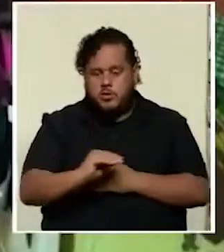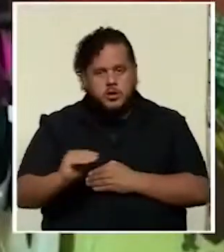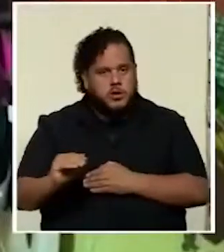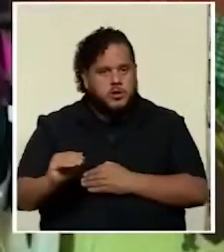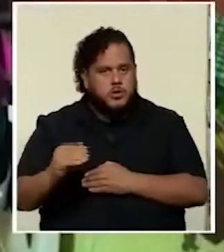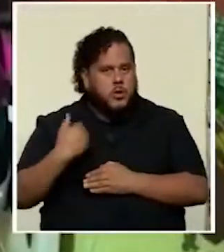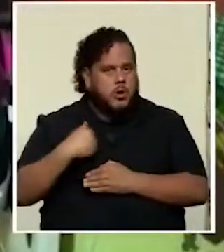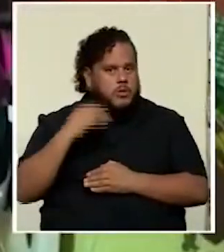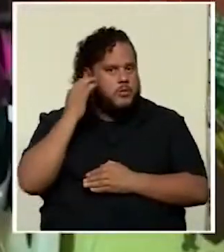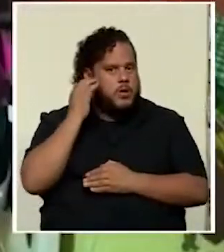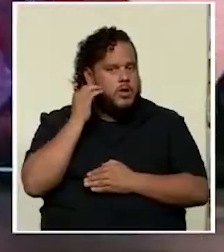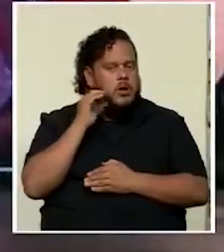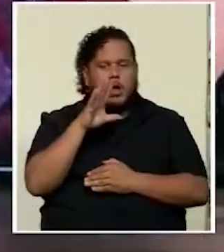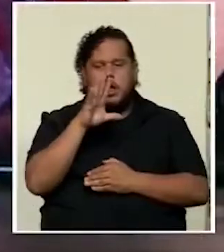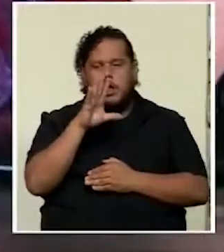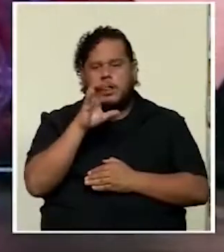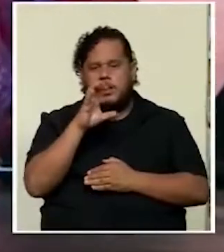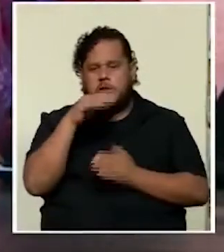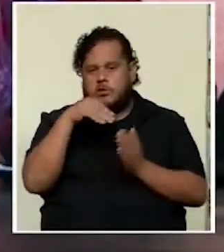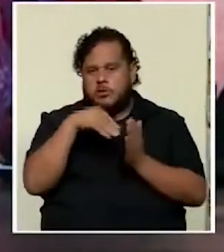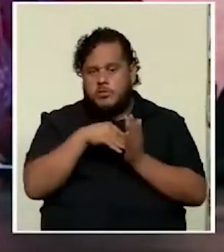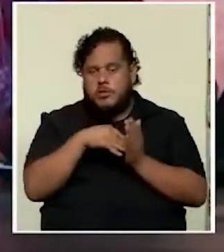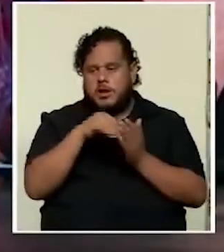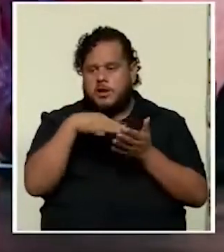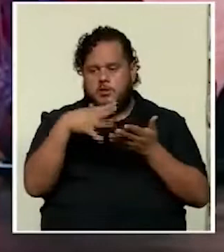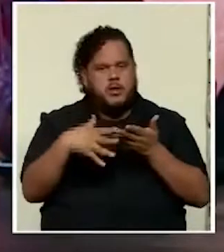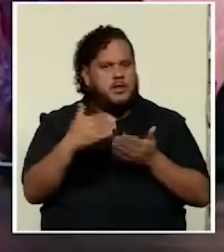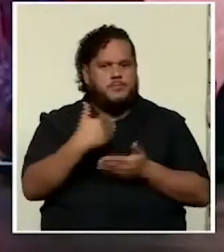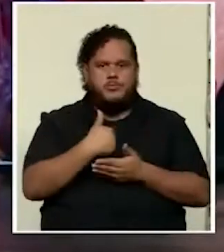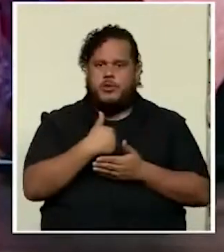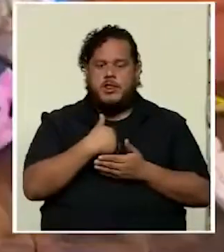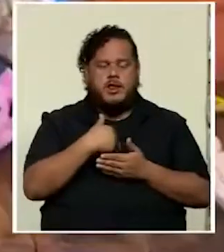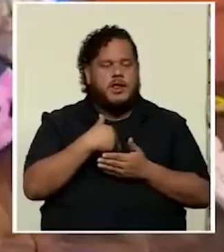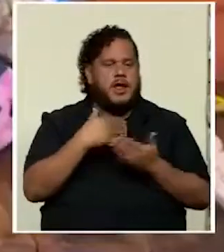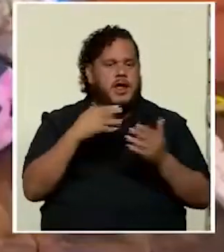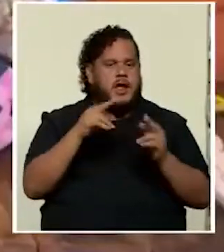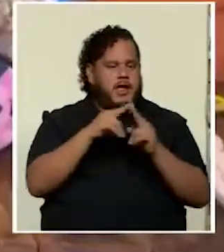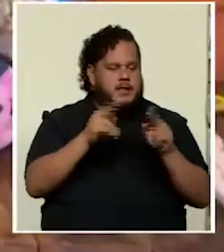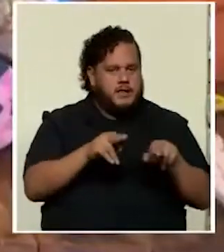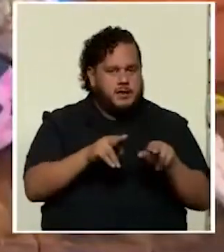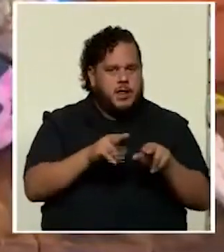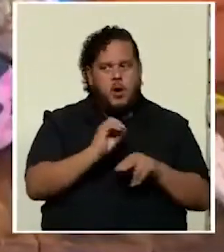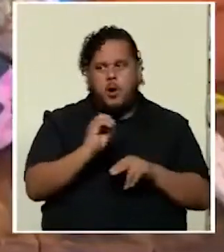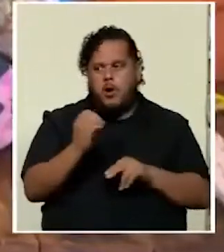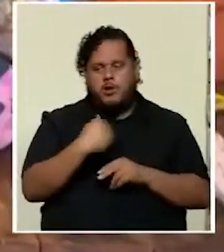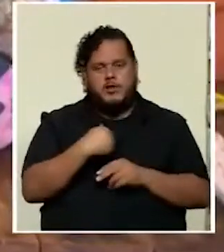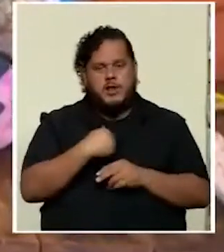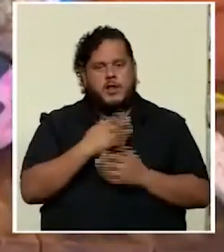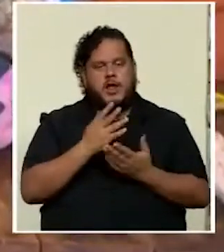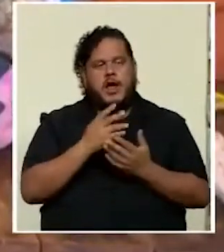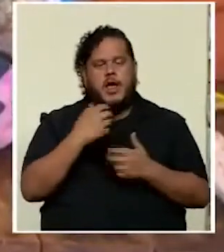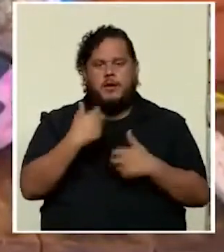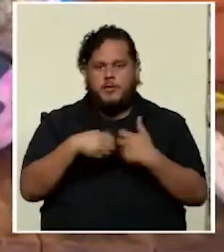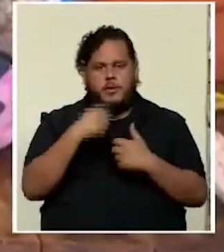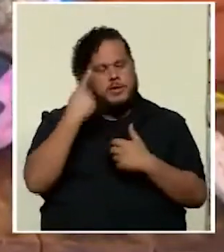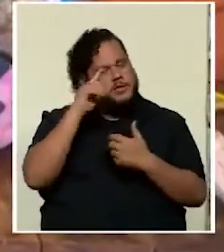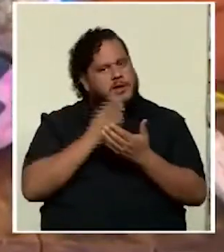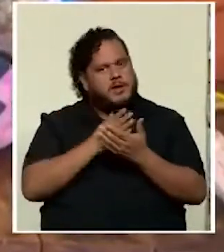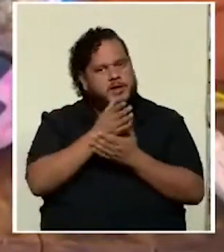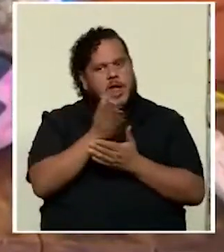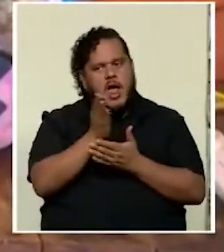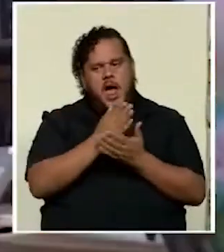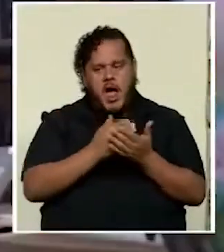casi medio millón de estudiantes, no tenía internet o tenía muy serios problemas para acceder a dispositivos